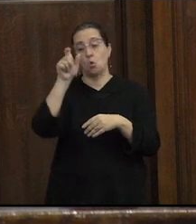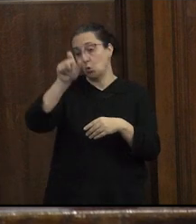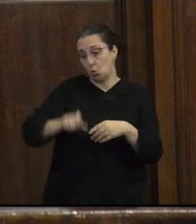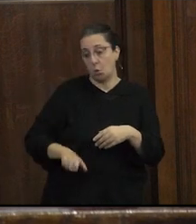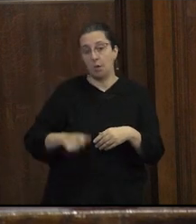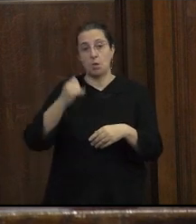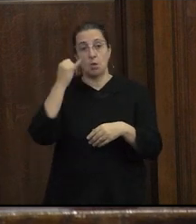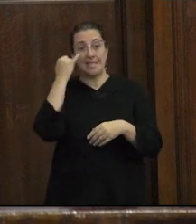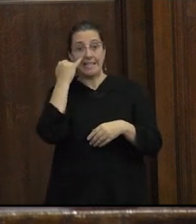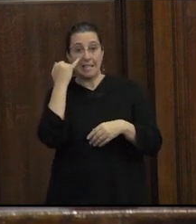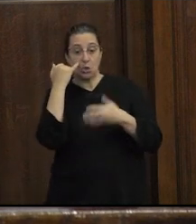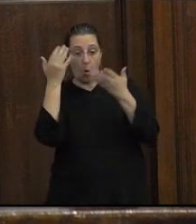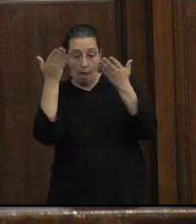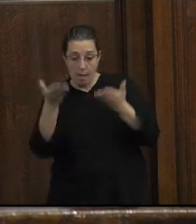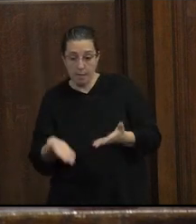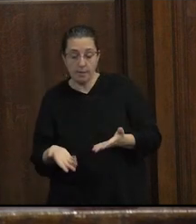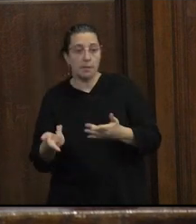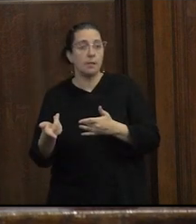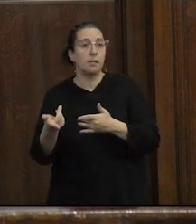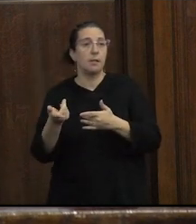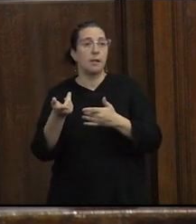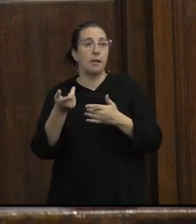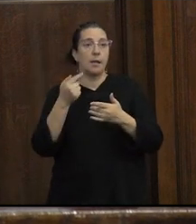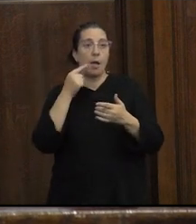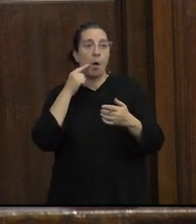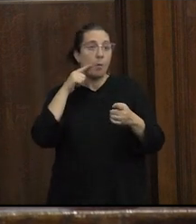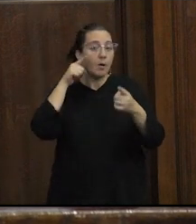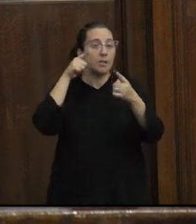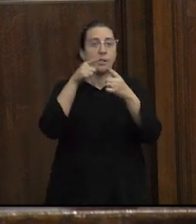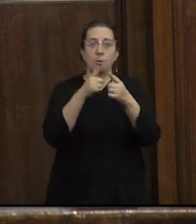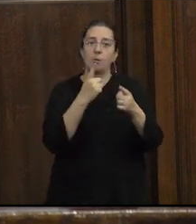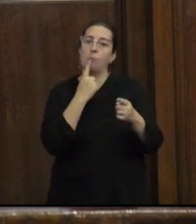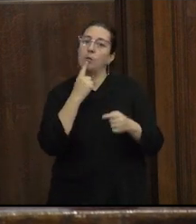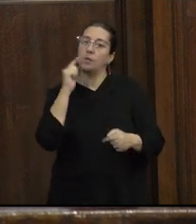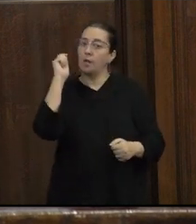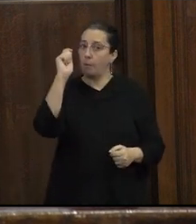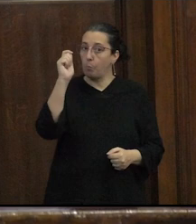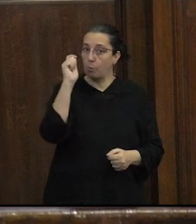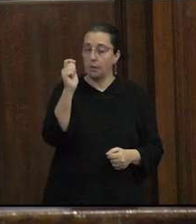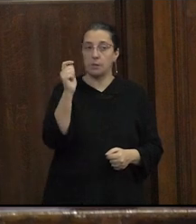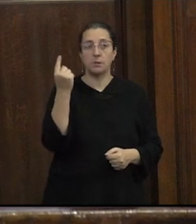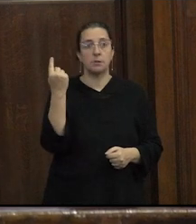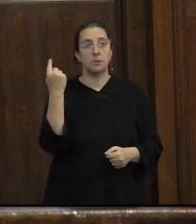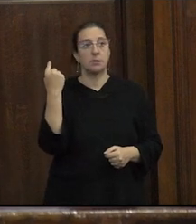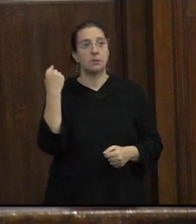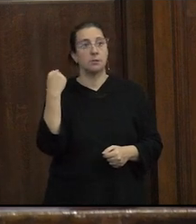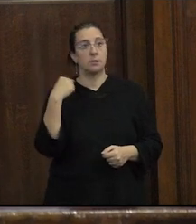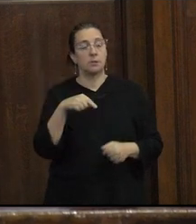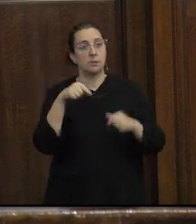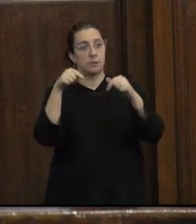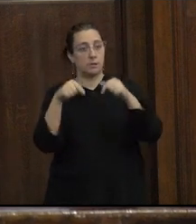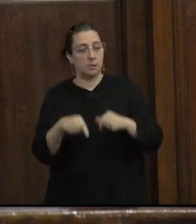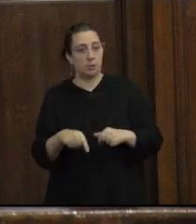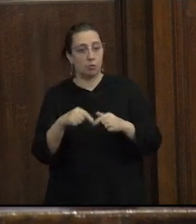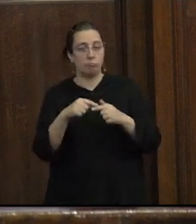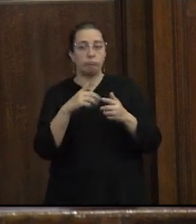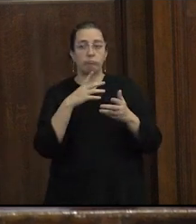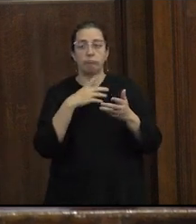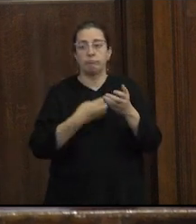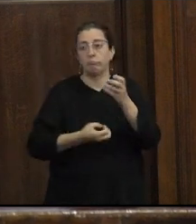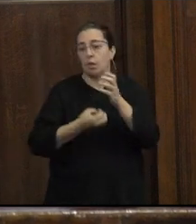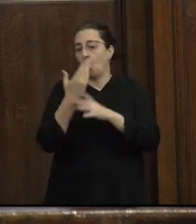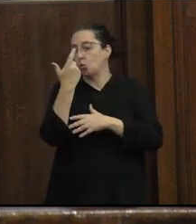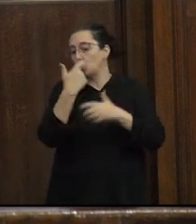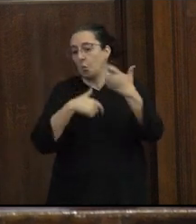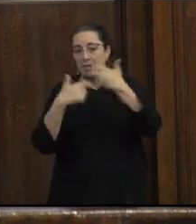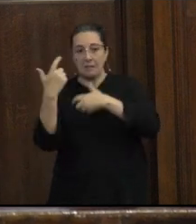y destinatarios de políticas públicas y este entramado crea otras subjetividades modifica